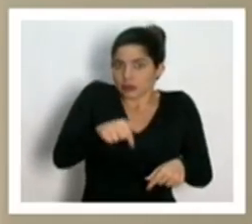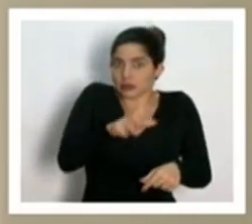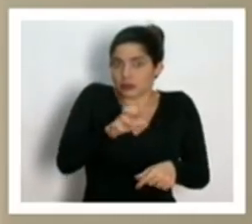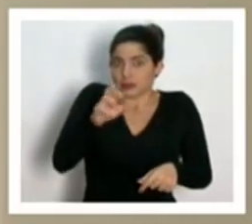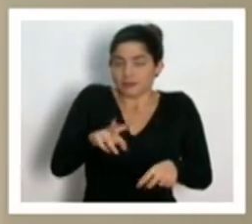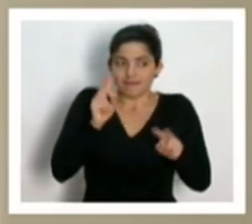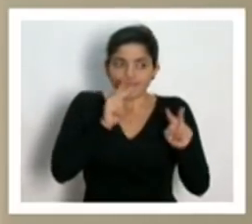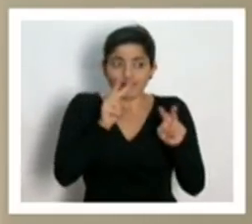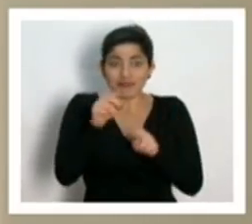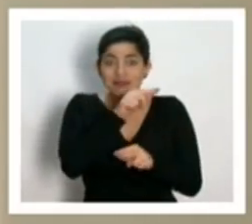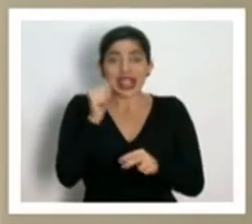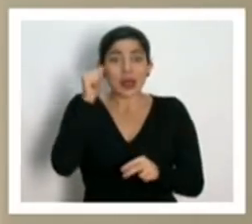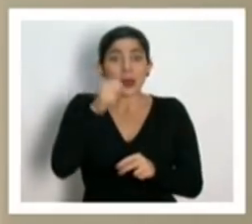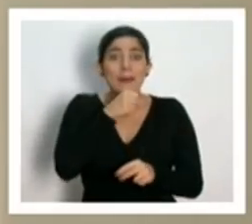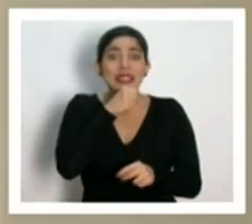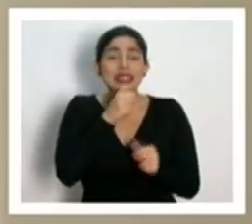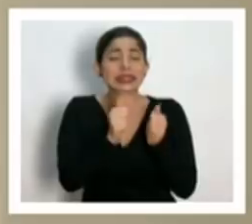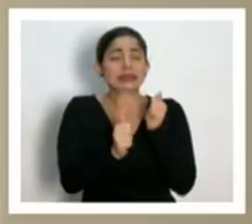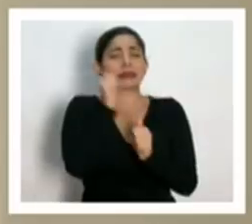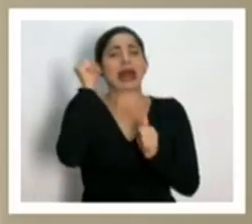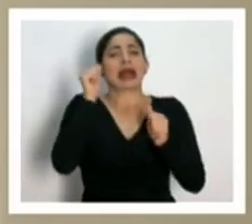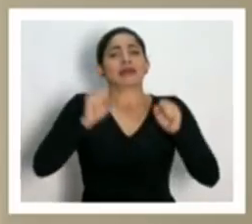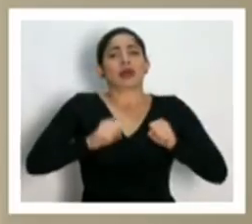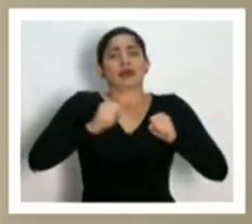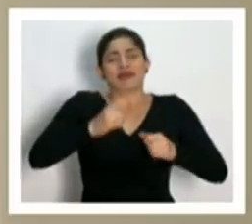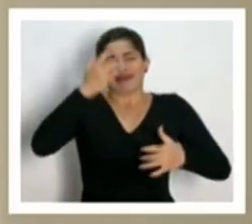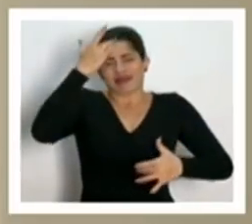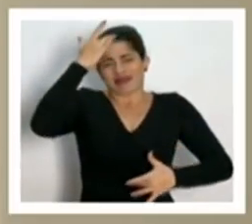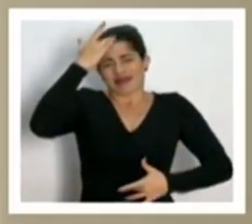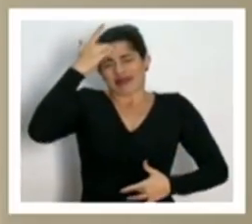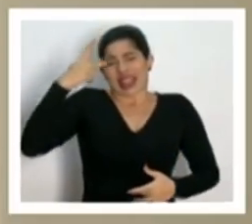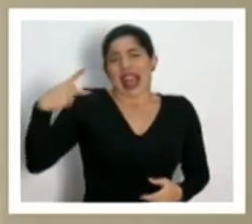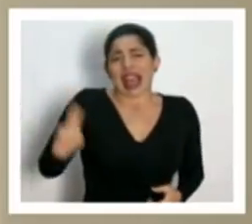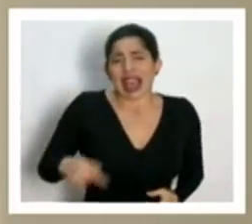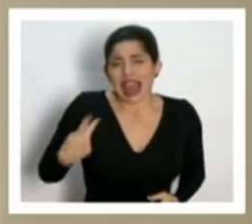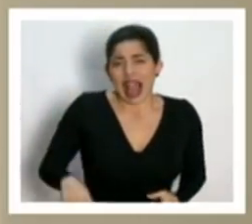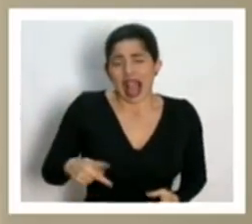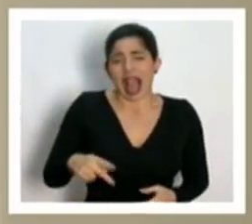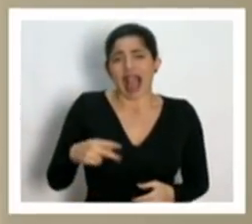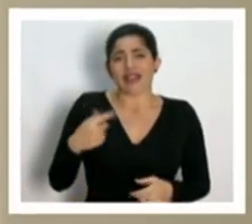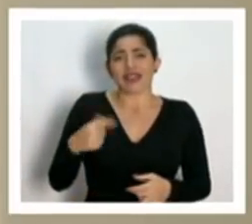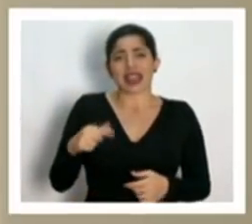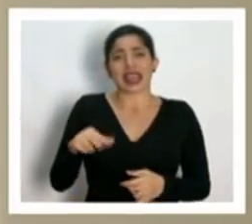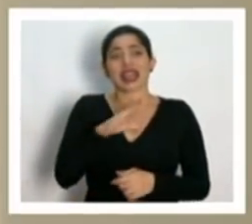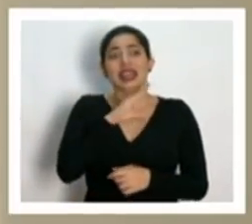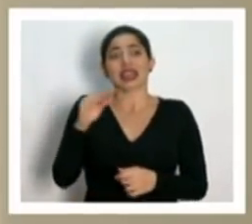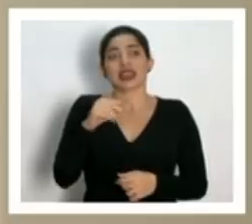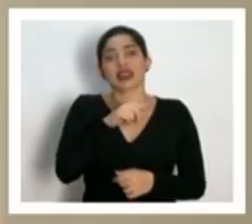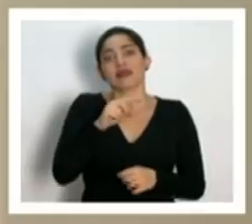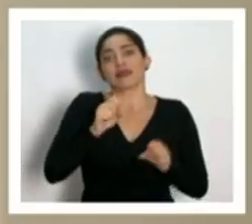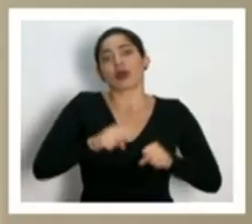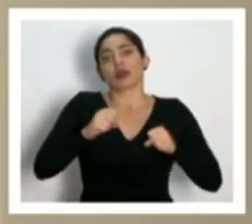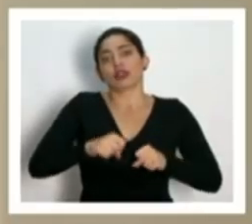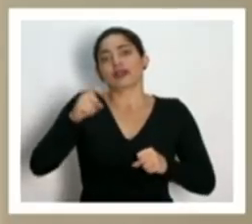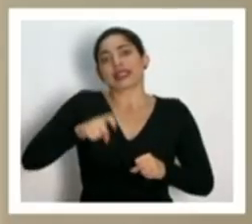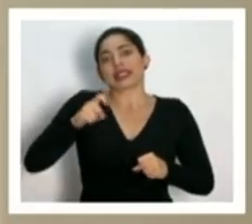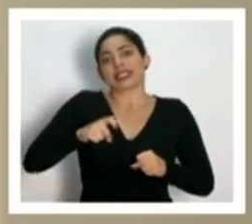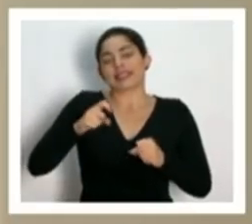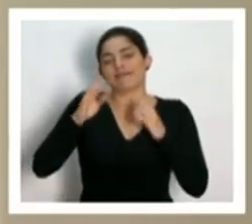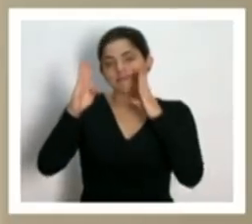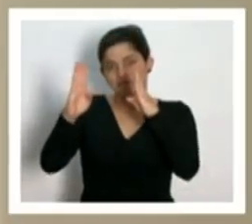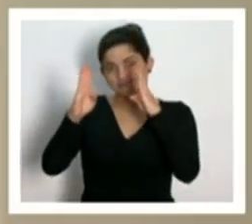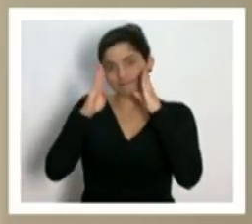es que son los más propensos a enfermar gravemente y eventualmente a requerir una atención